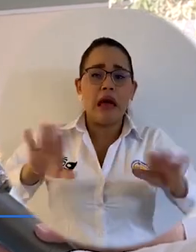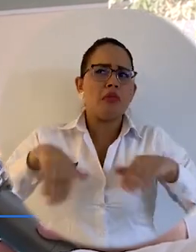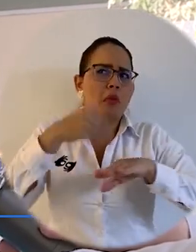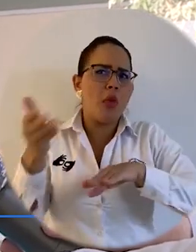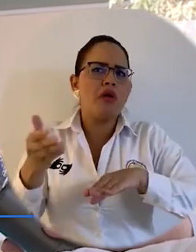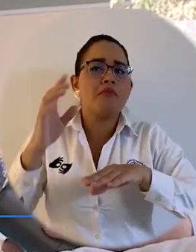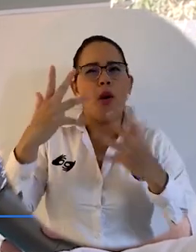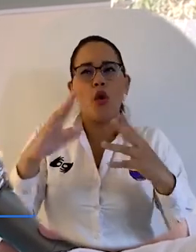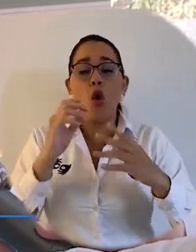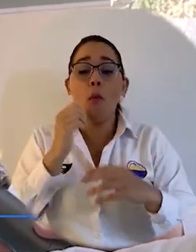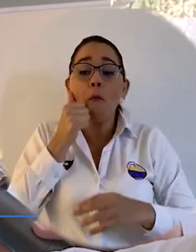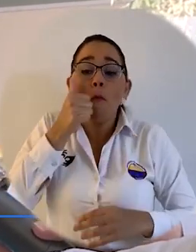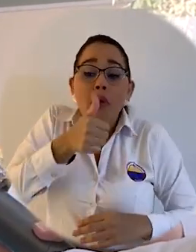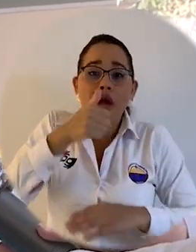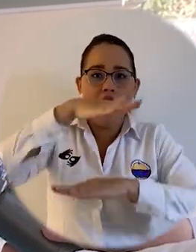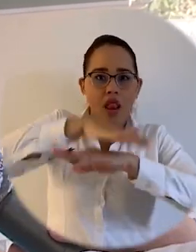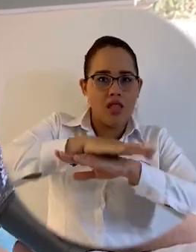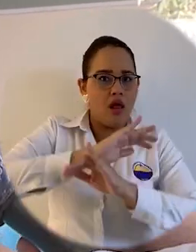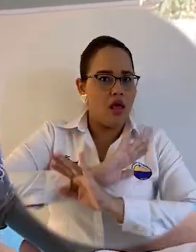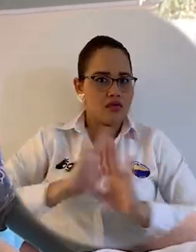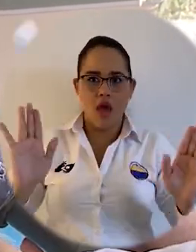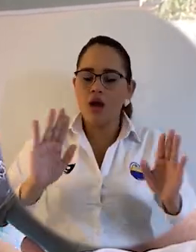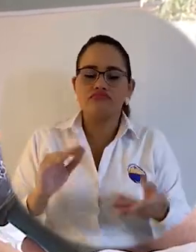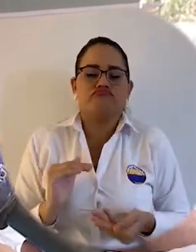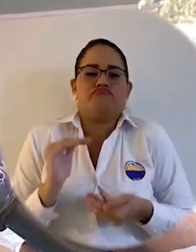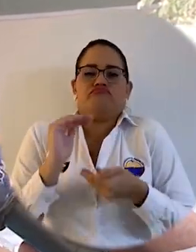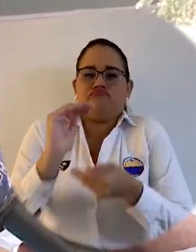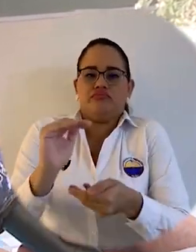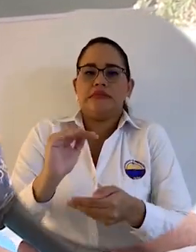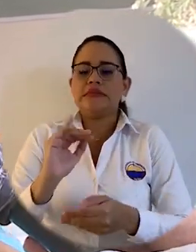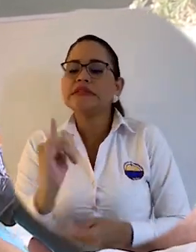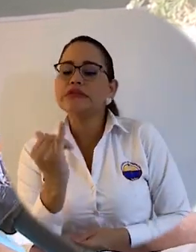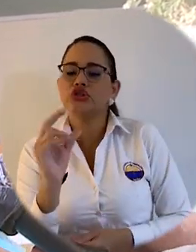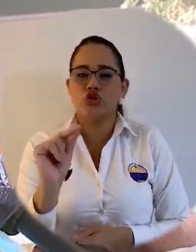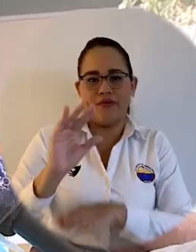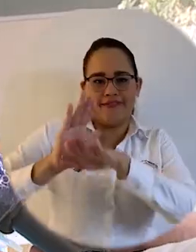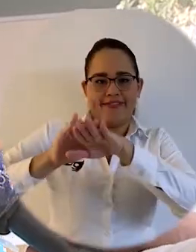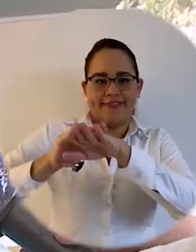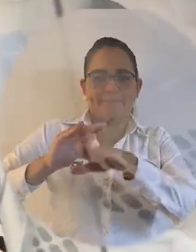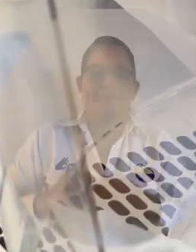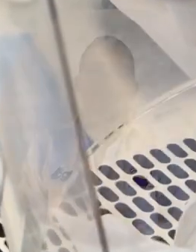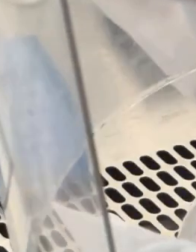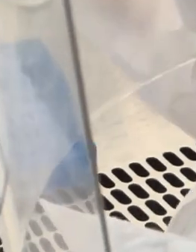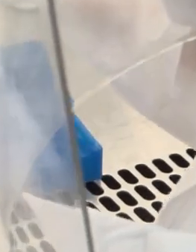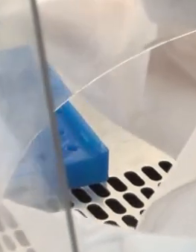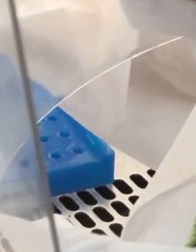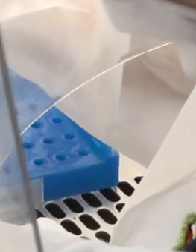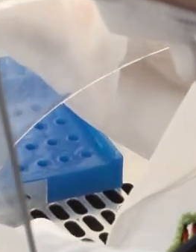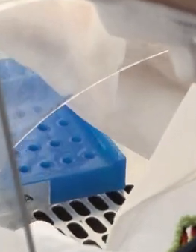entregando los resultados al final de la tarde, el día siguiente, en el que se recepcionan las muestras aquí en el laboratorio.